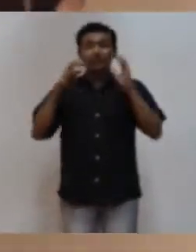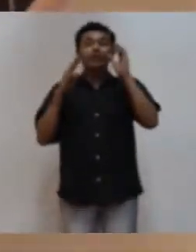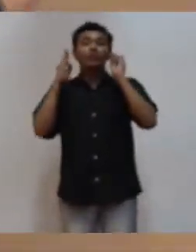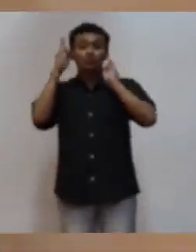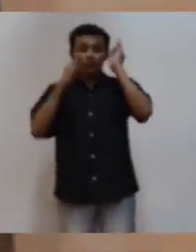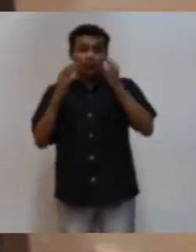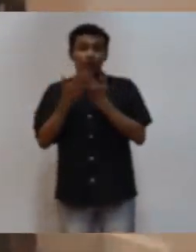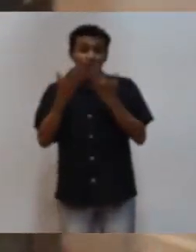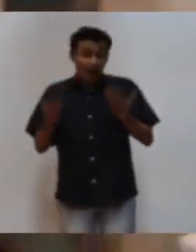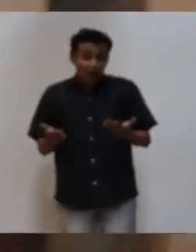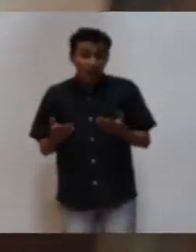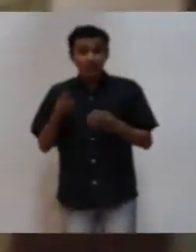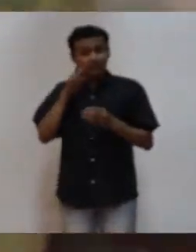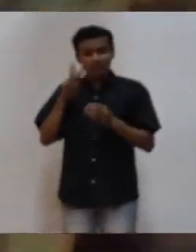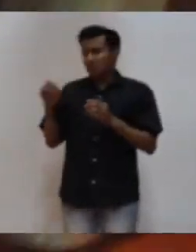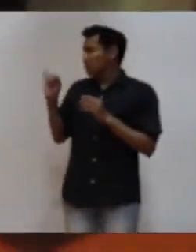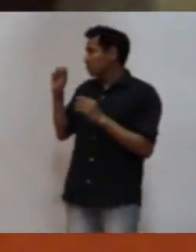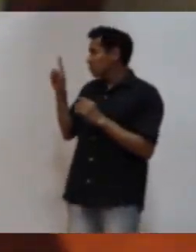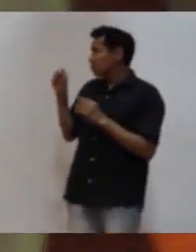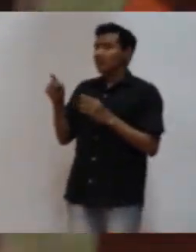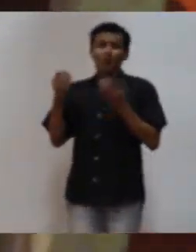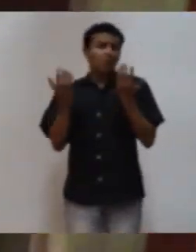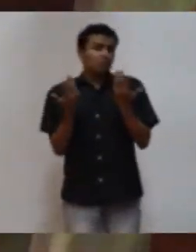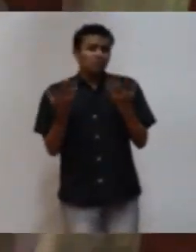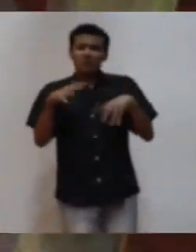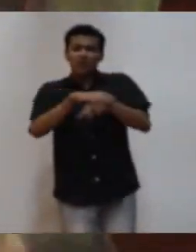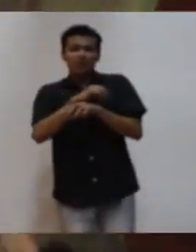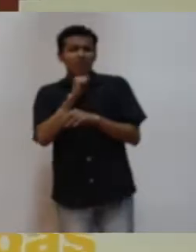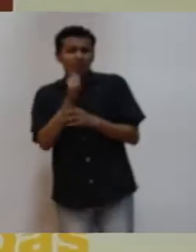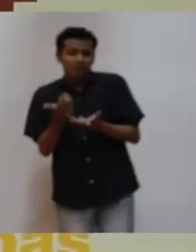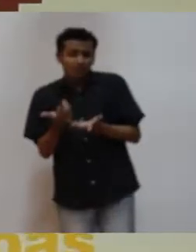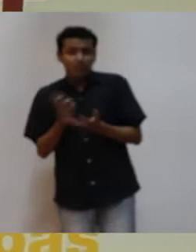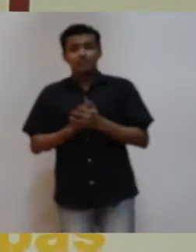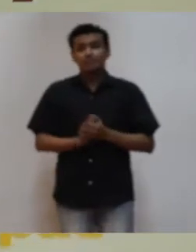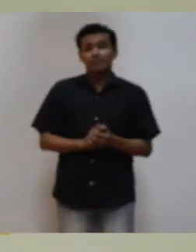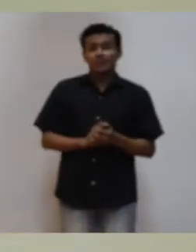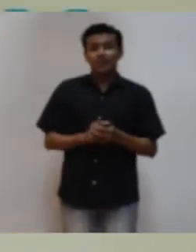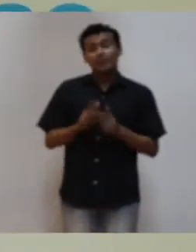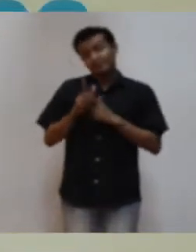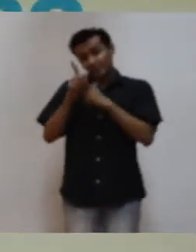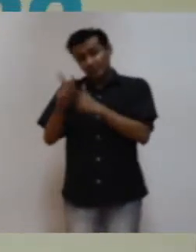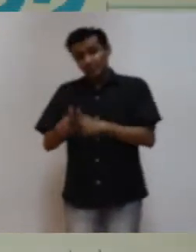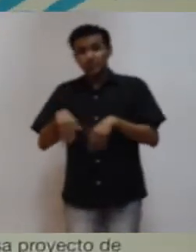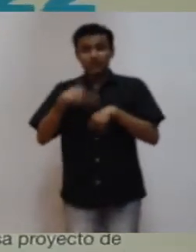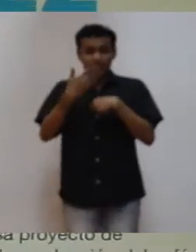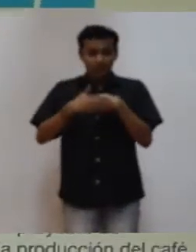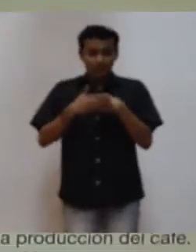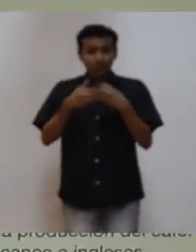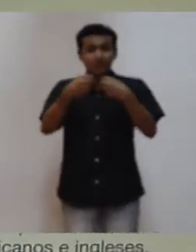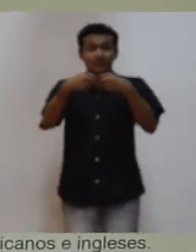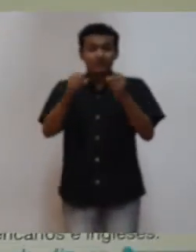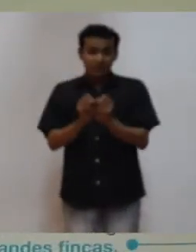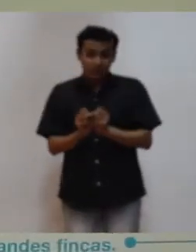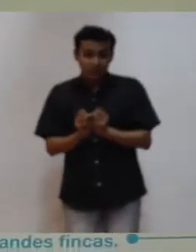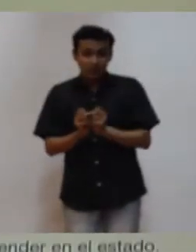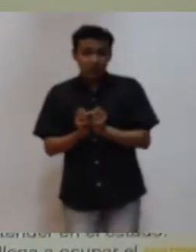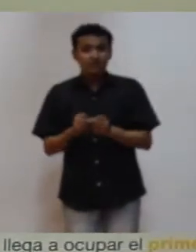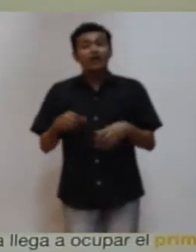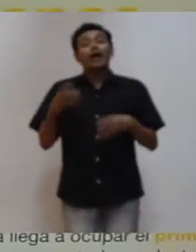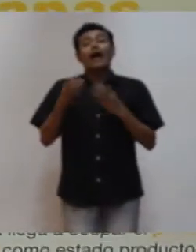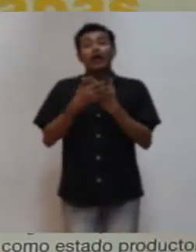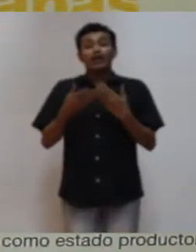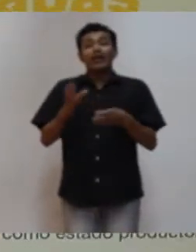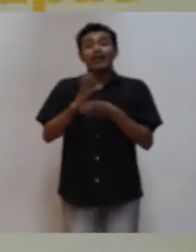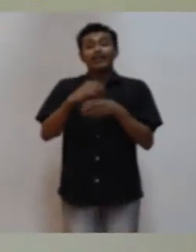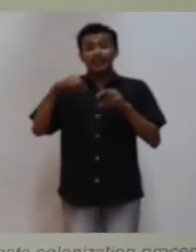estructura de la máquina no ha cambiado mucho. Ahora les platicaremos del café en Chiapas. La introducción del